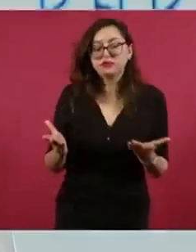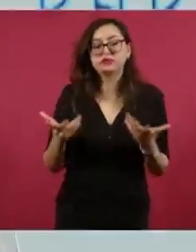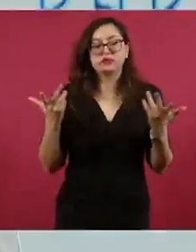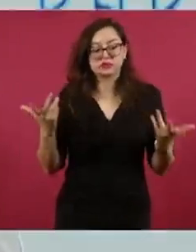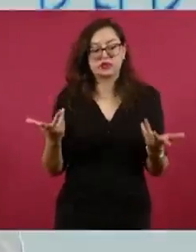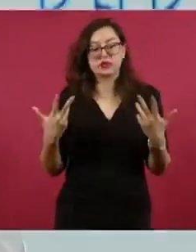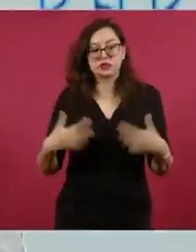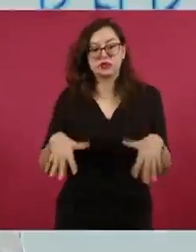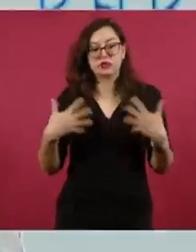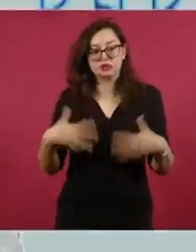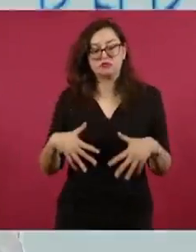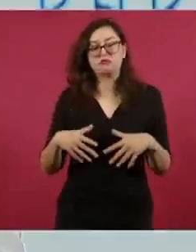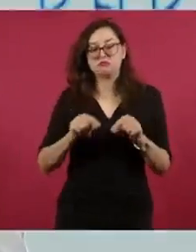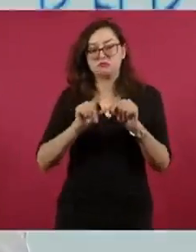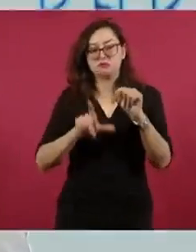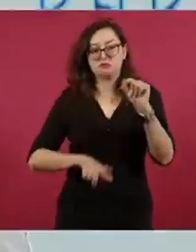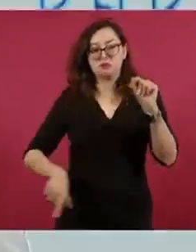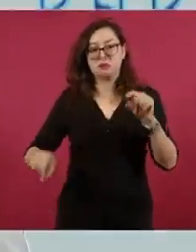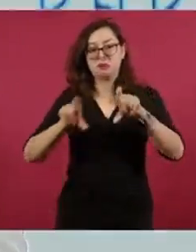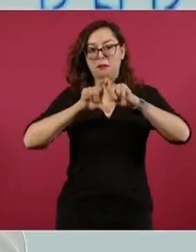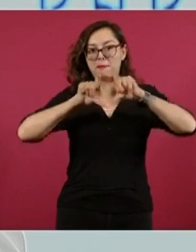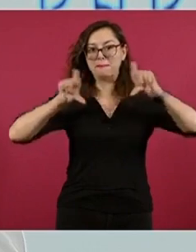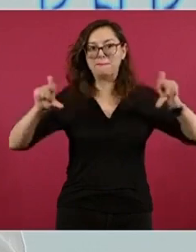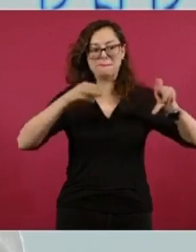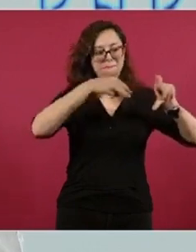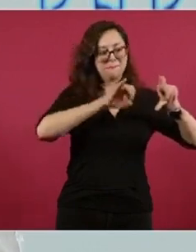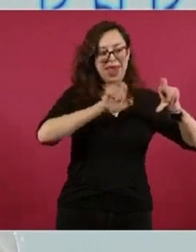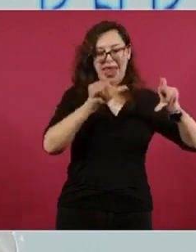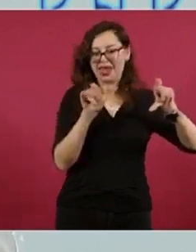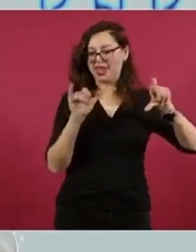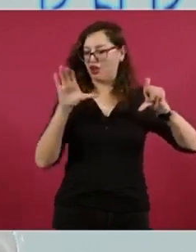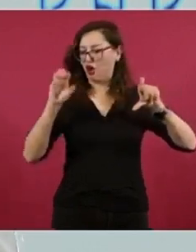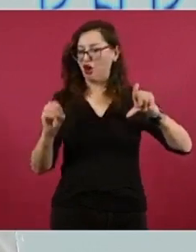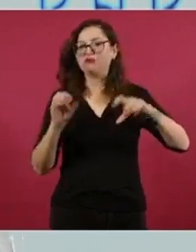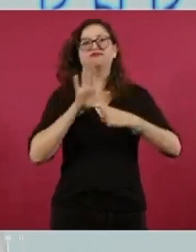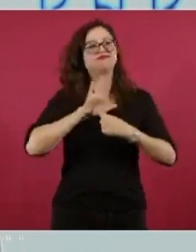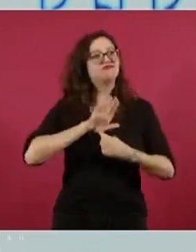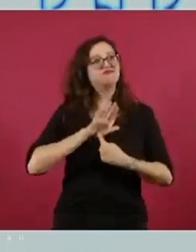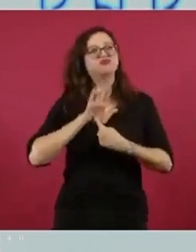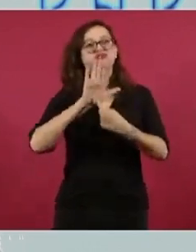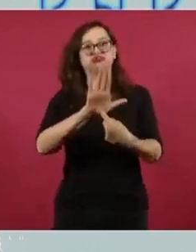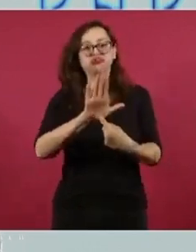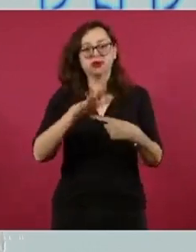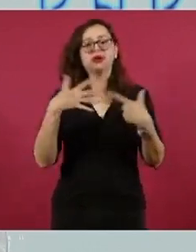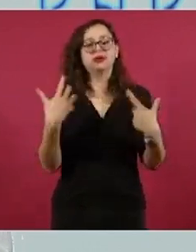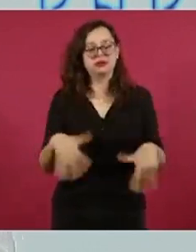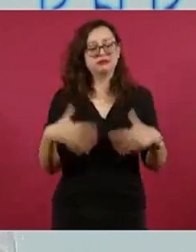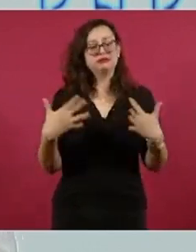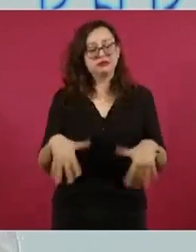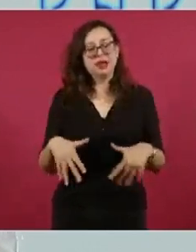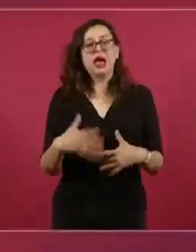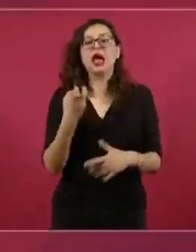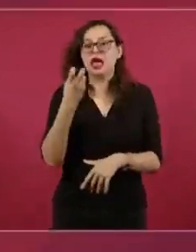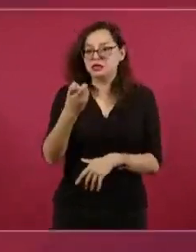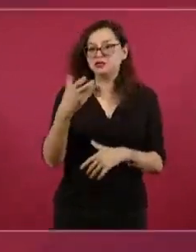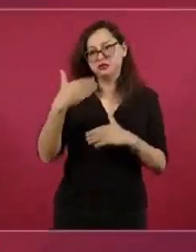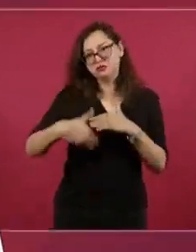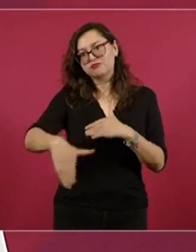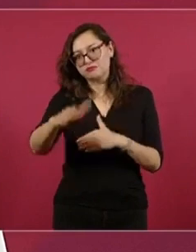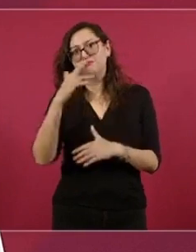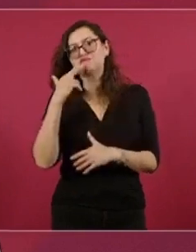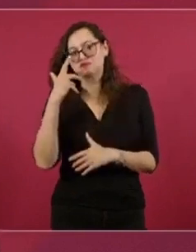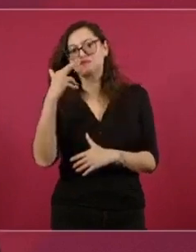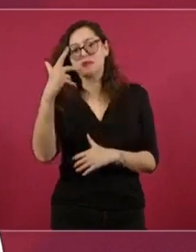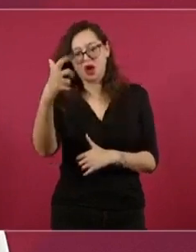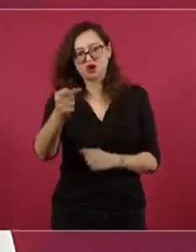letras de México sigan destacando. Les deseo mucho éxito, sé que vienen cosas mejores para nuestro país y estaremos, seguiremos en el